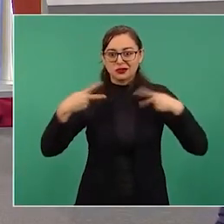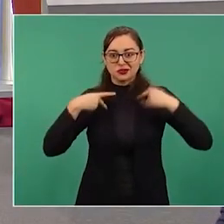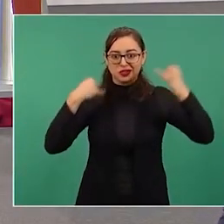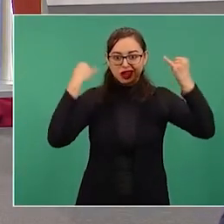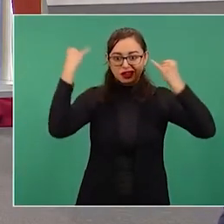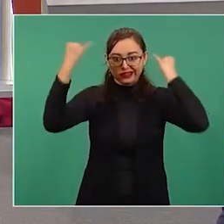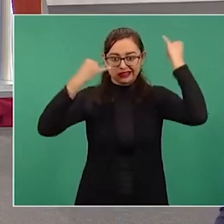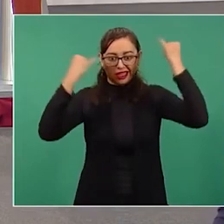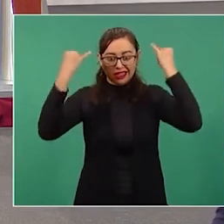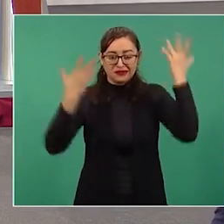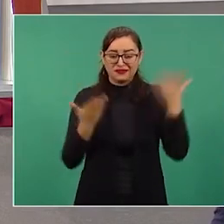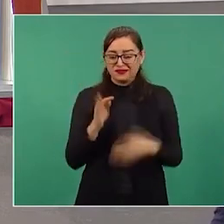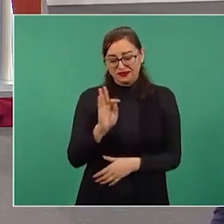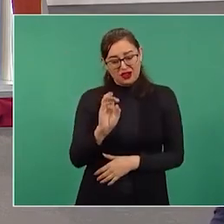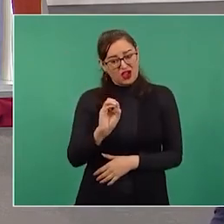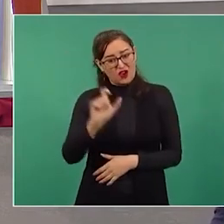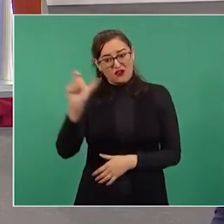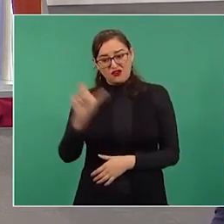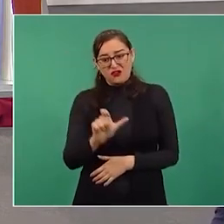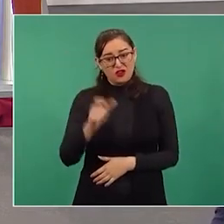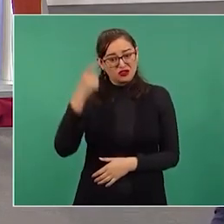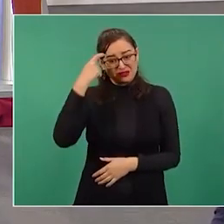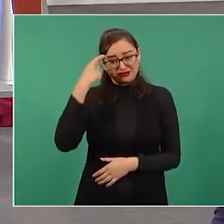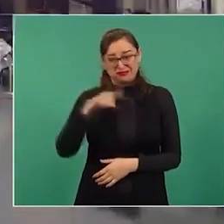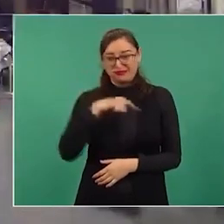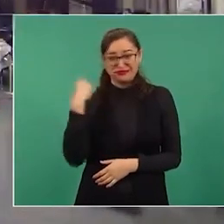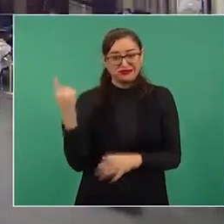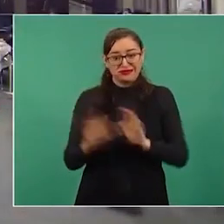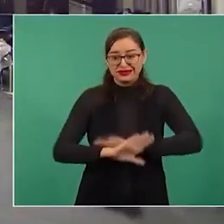no tiene remedio, no está exacto.